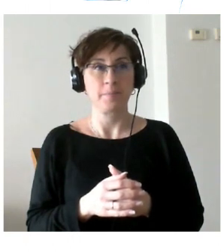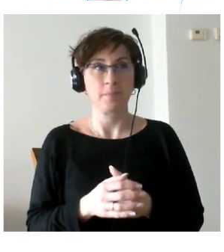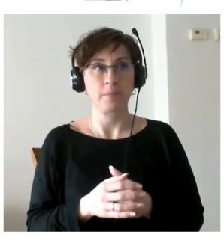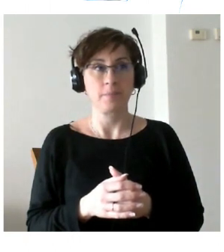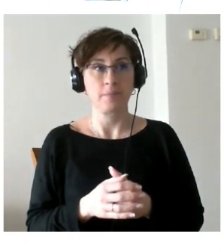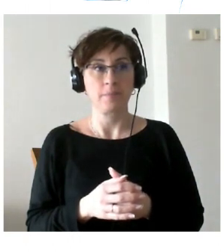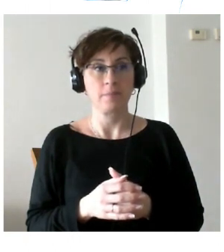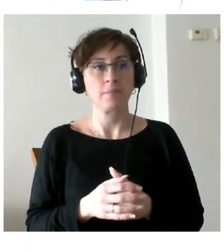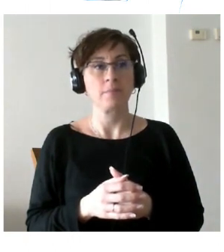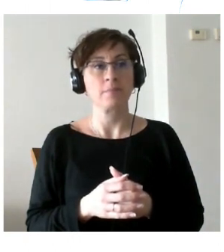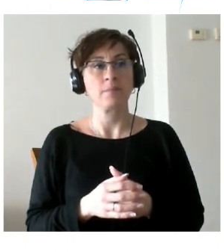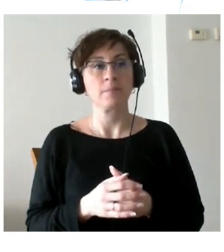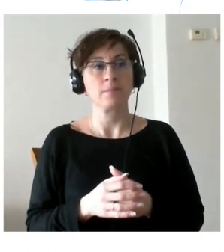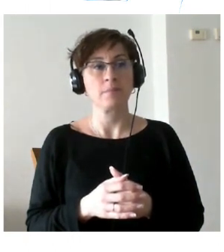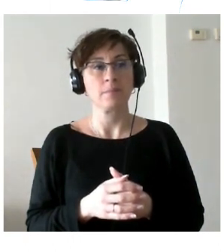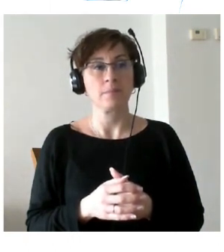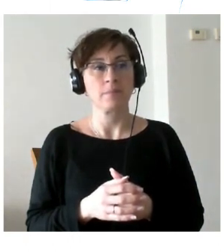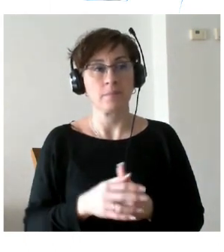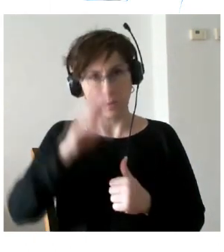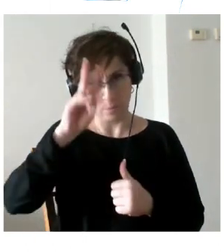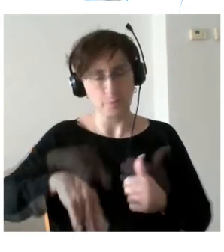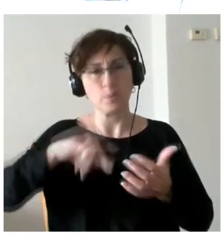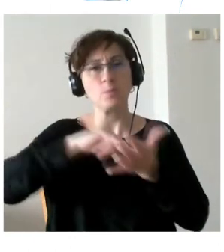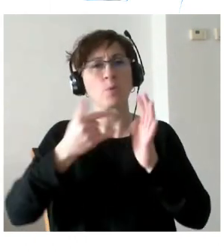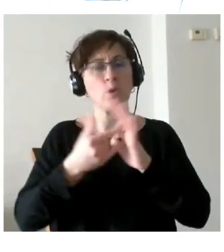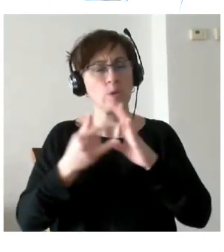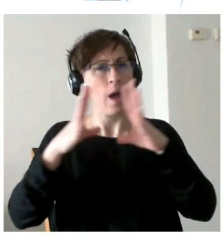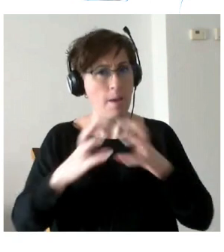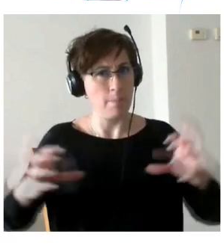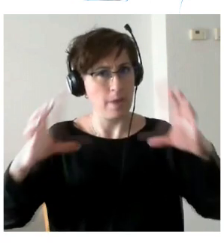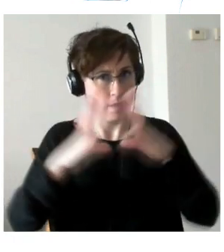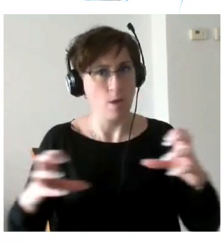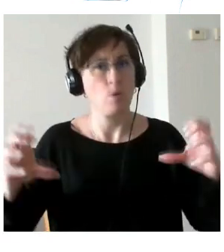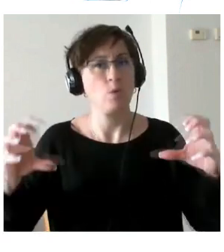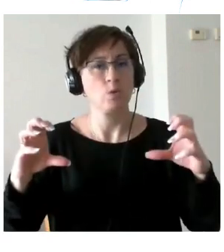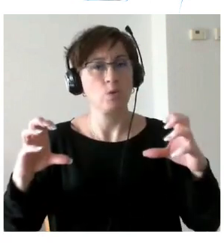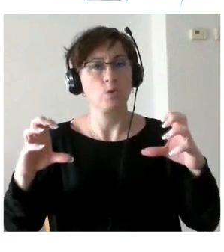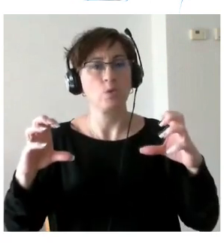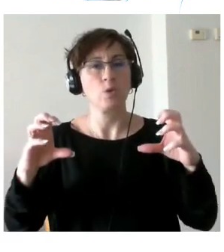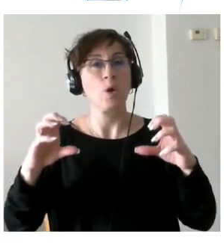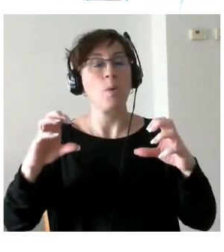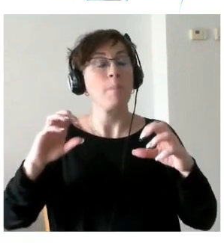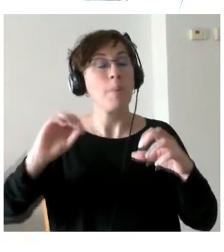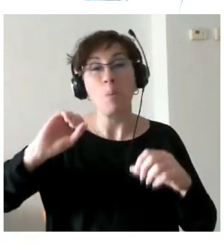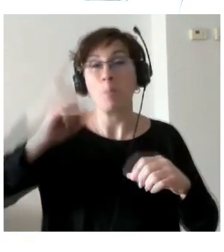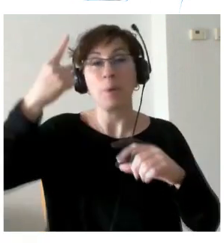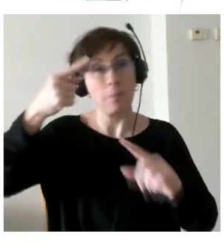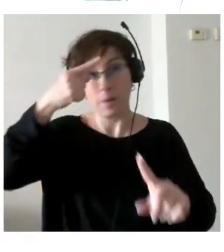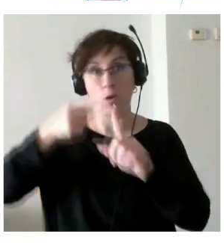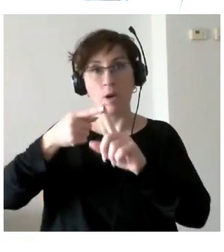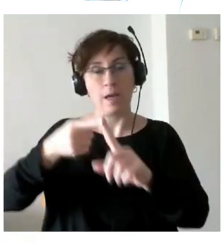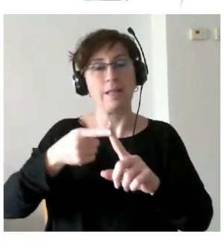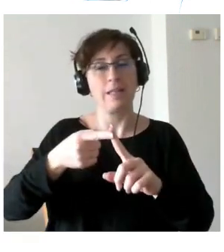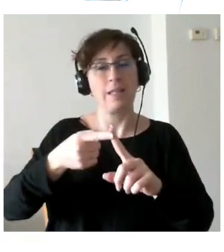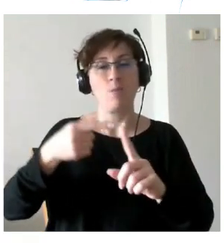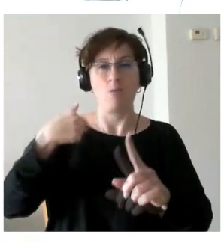ambicioso del cual quiero rescatar ese primer objetivo también el de que se